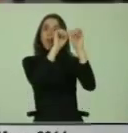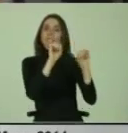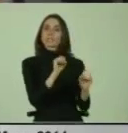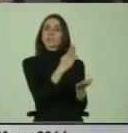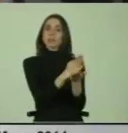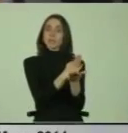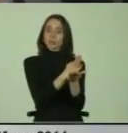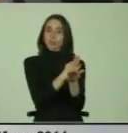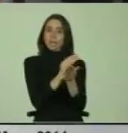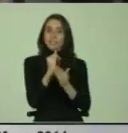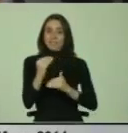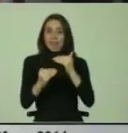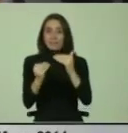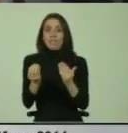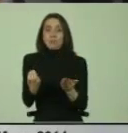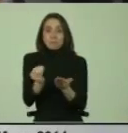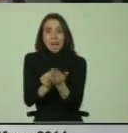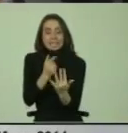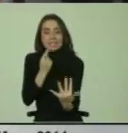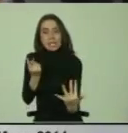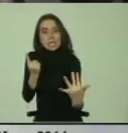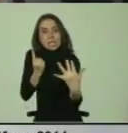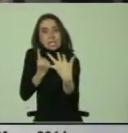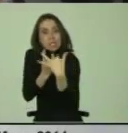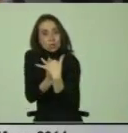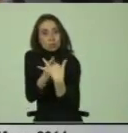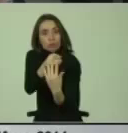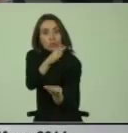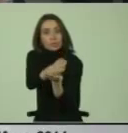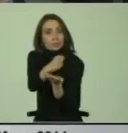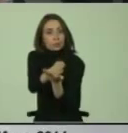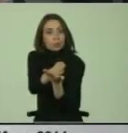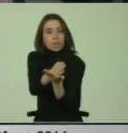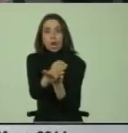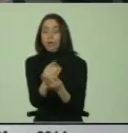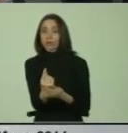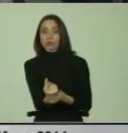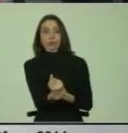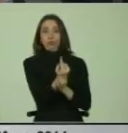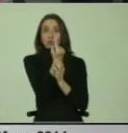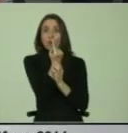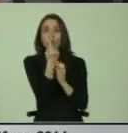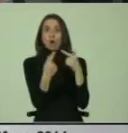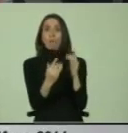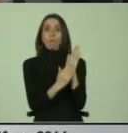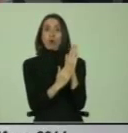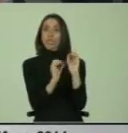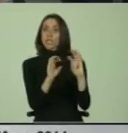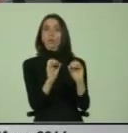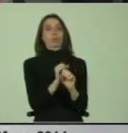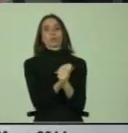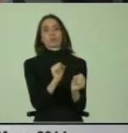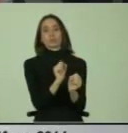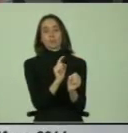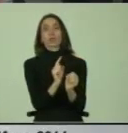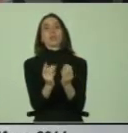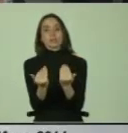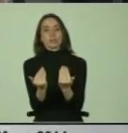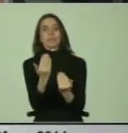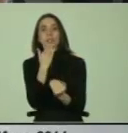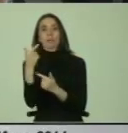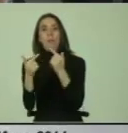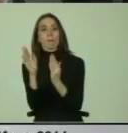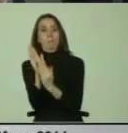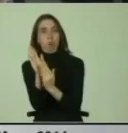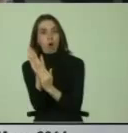tanto, avanzar hacia una mayor inclusión en educación no se le puede hacer solo a través de políticas educativas. Hay que desarrollar